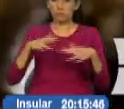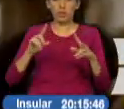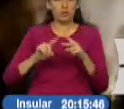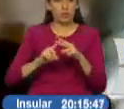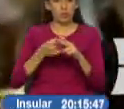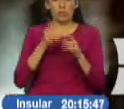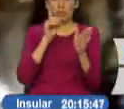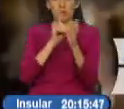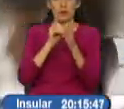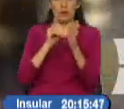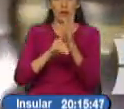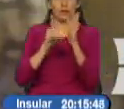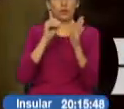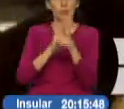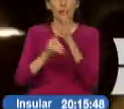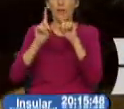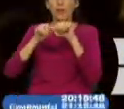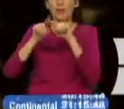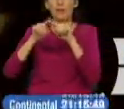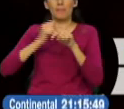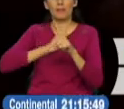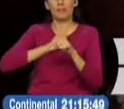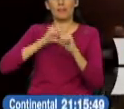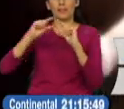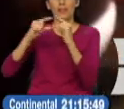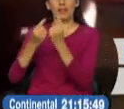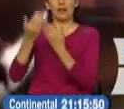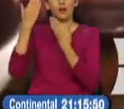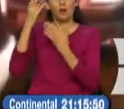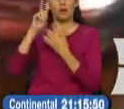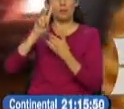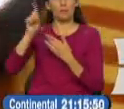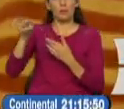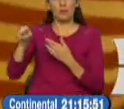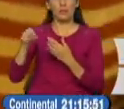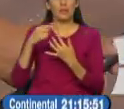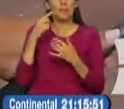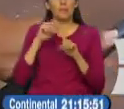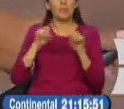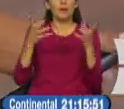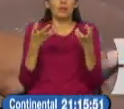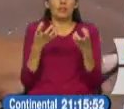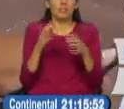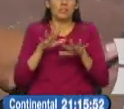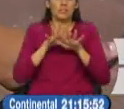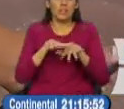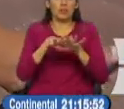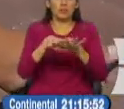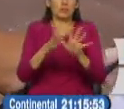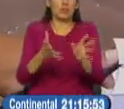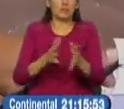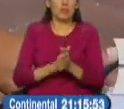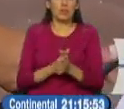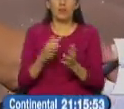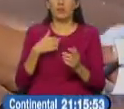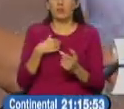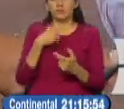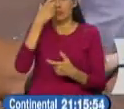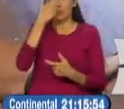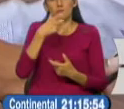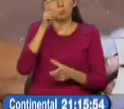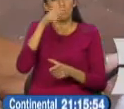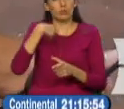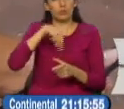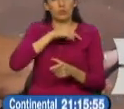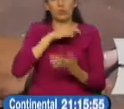organizaciones políticas manifestarse en las calles, lo que no ha recibido la aprobación de muchos. Estamos afectados los que tenemos que viajar y todo,